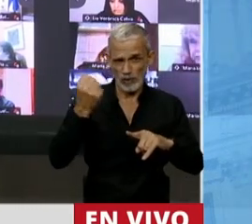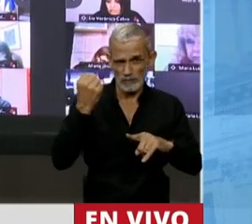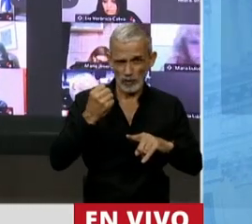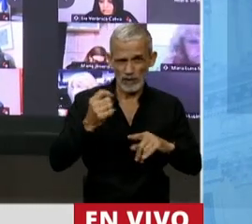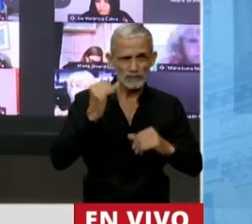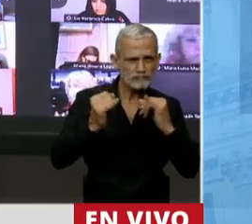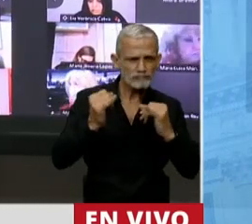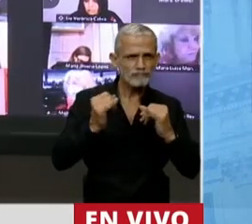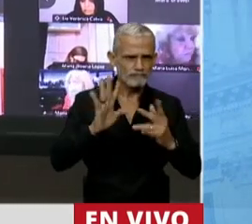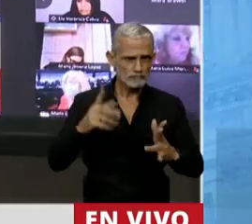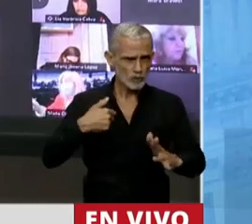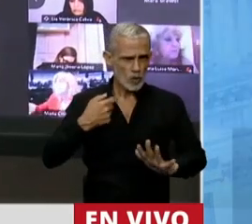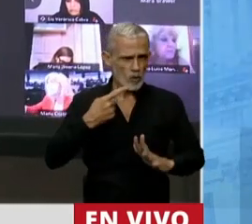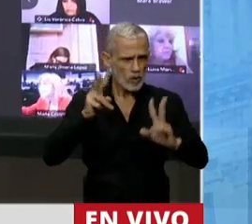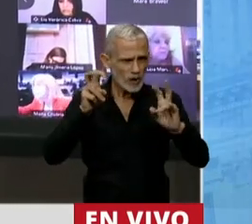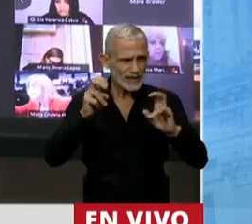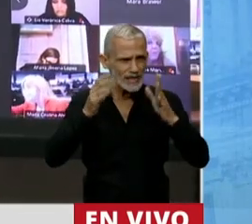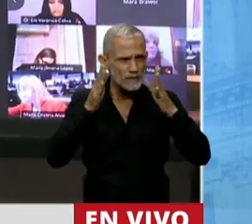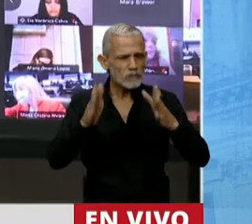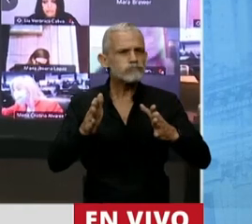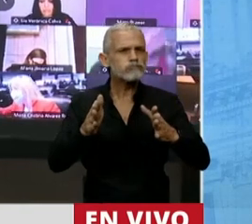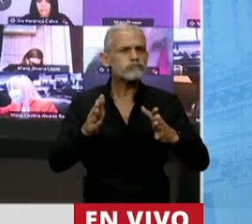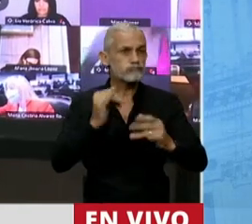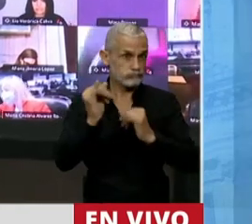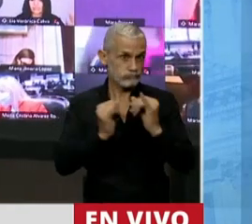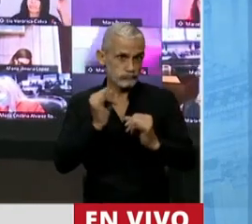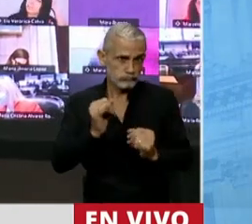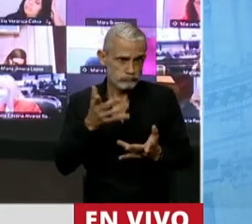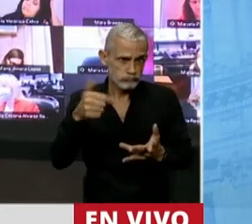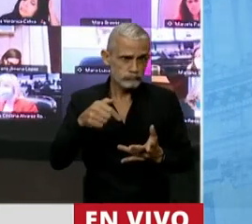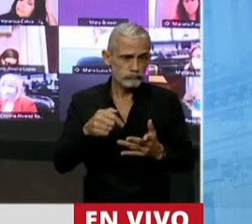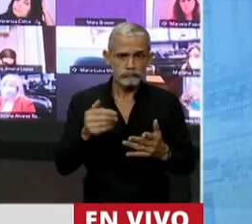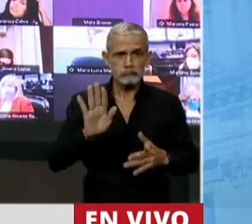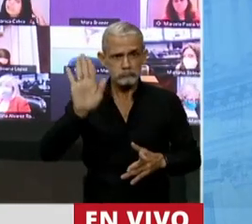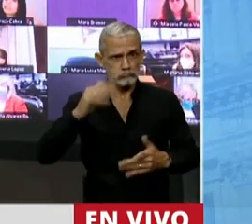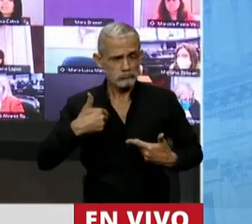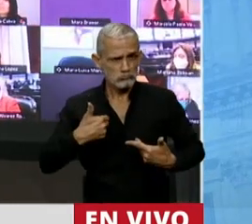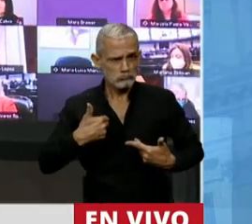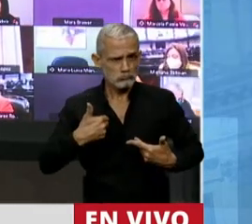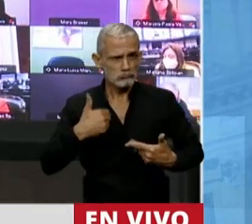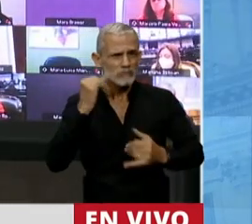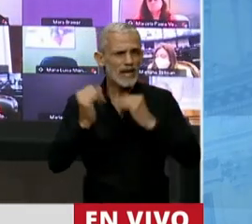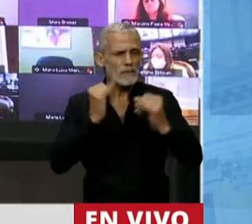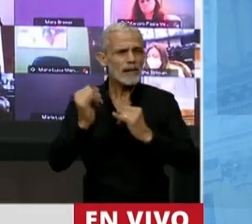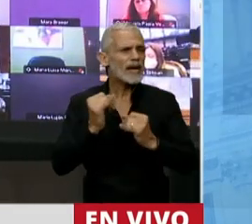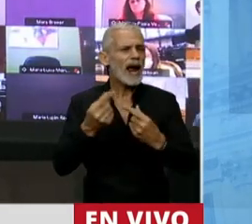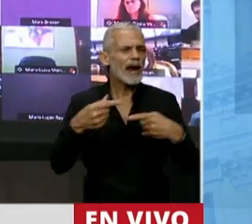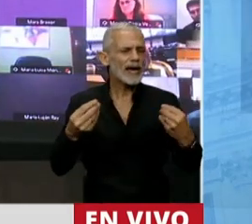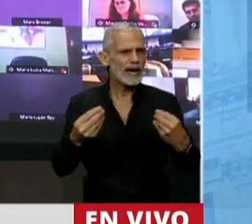Y es por eso que lo que voy a tratar de sostener en esta intervención y argumentar, presidente,